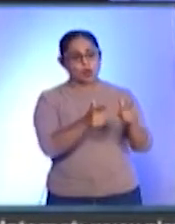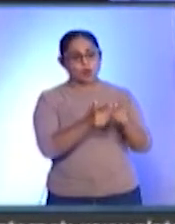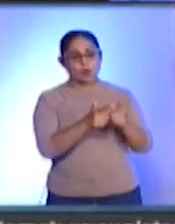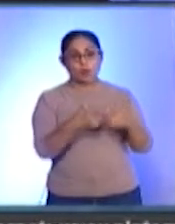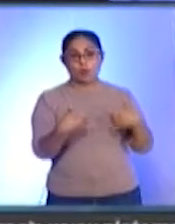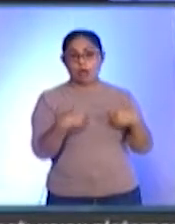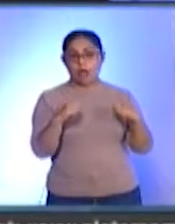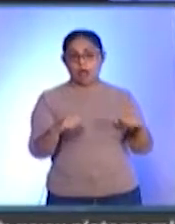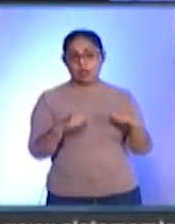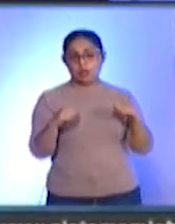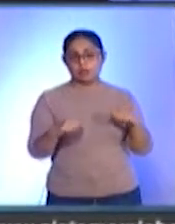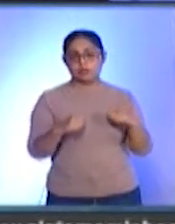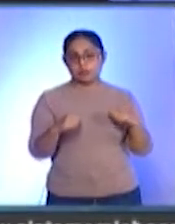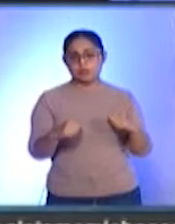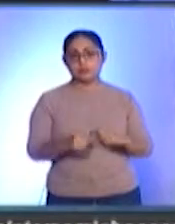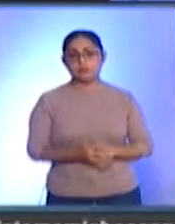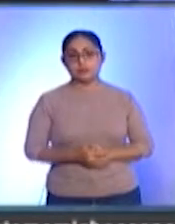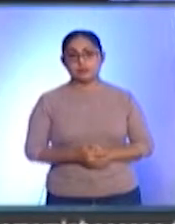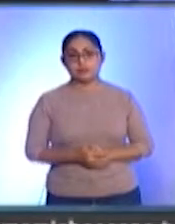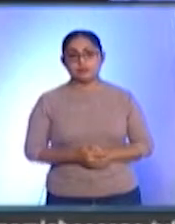adolescentes. Aquí los detalles.